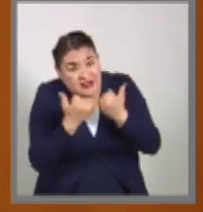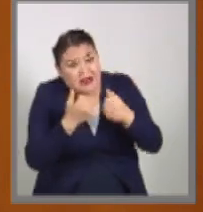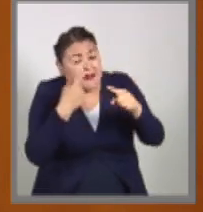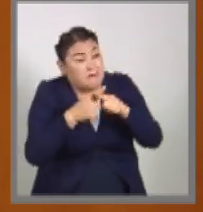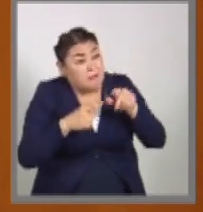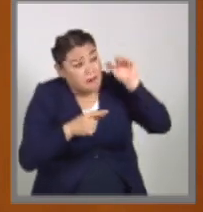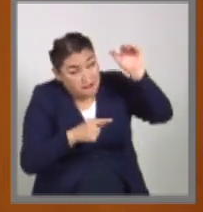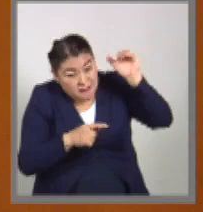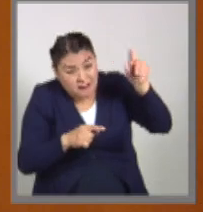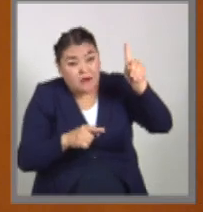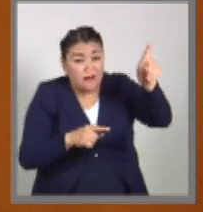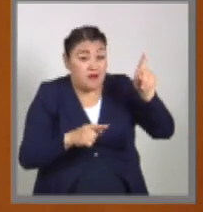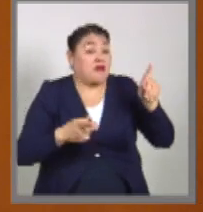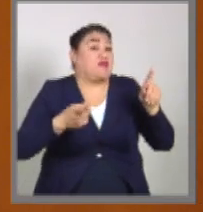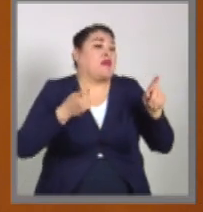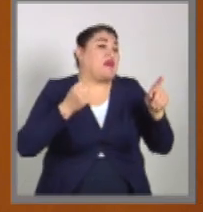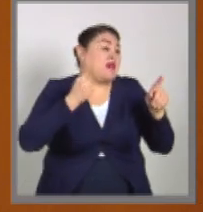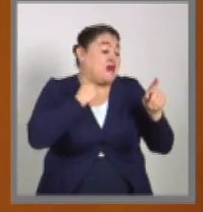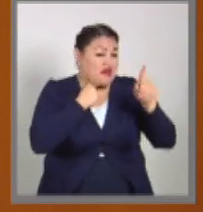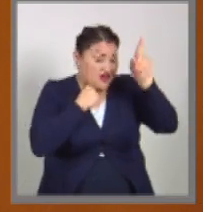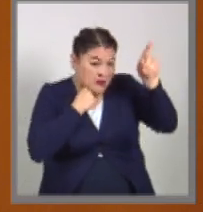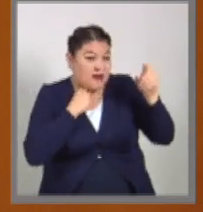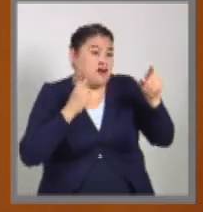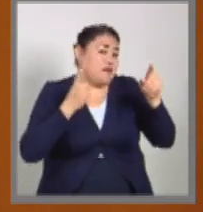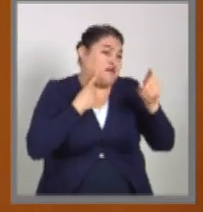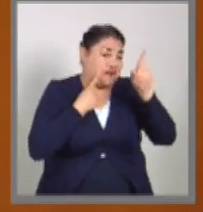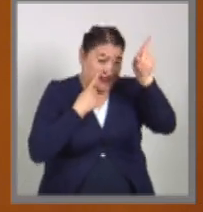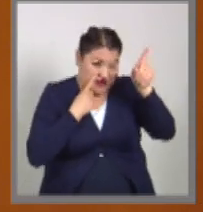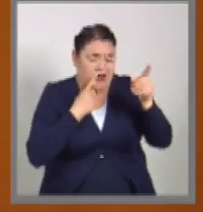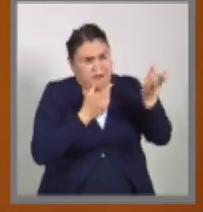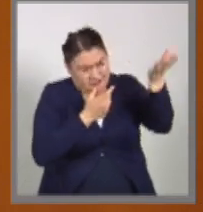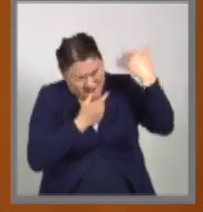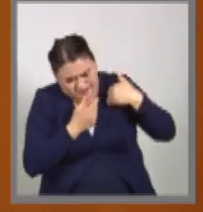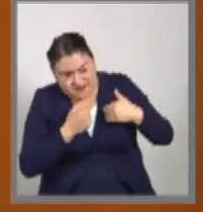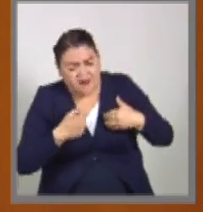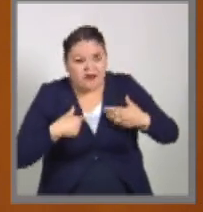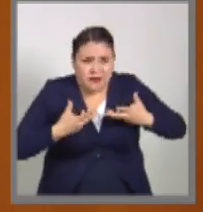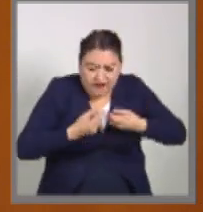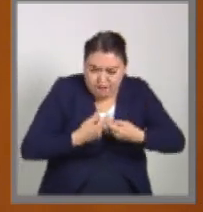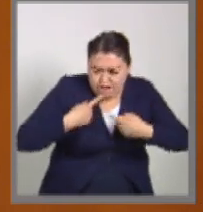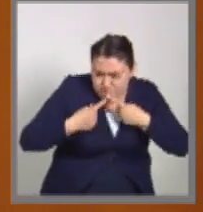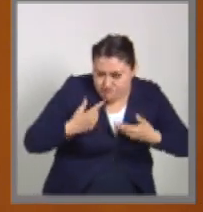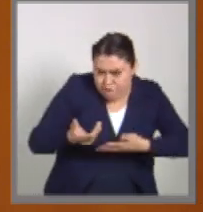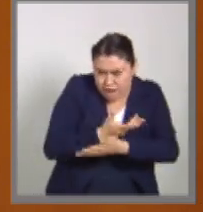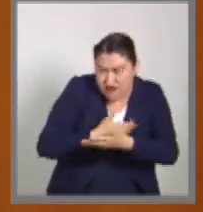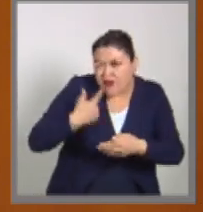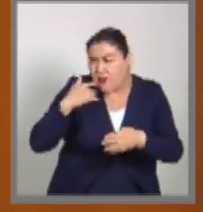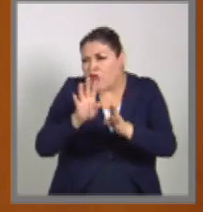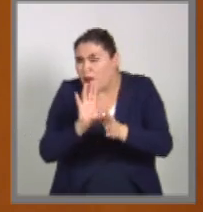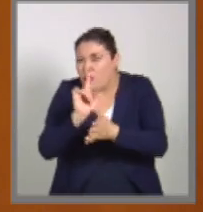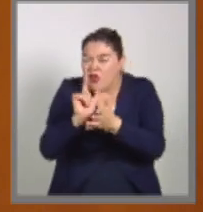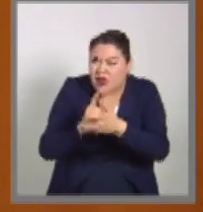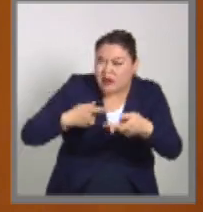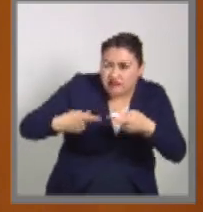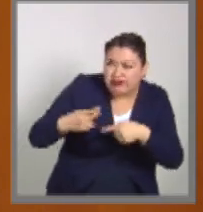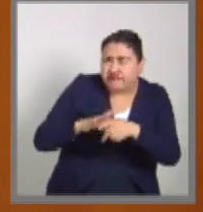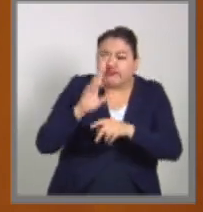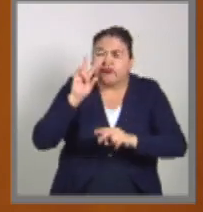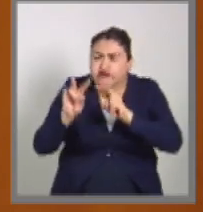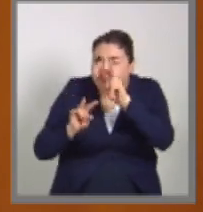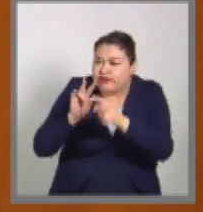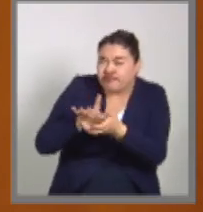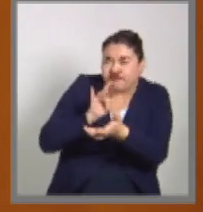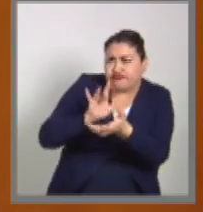los funcionarios del estado de Coahuila también nos ilustraran sobre las buenas prácticas